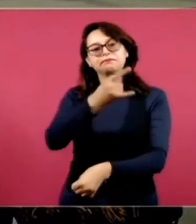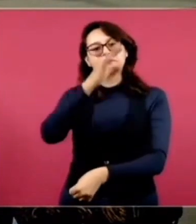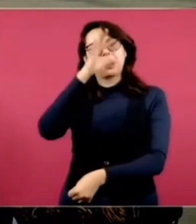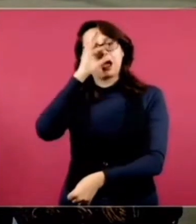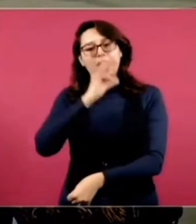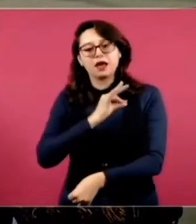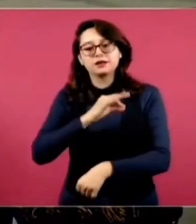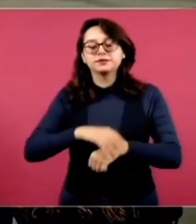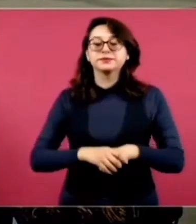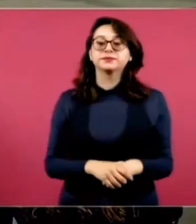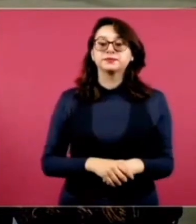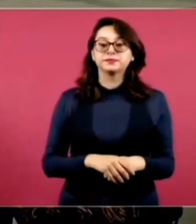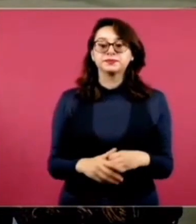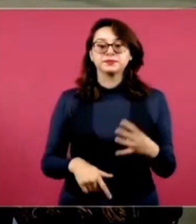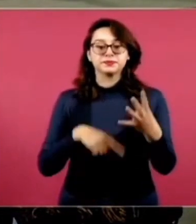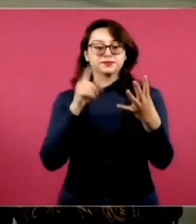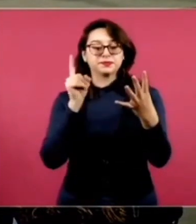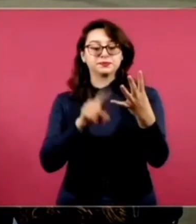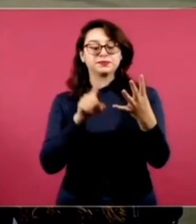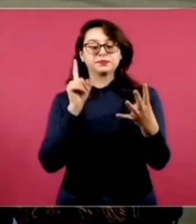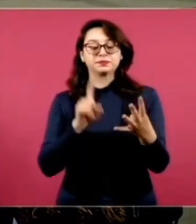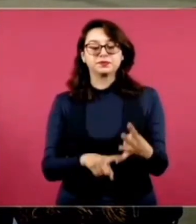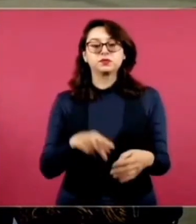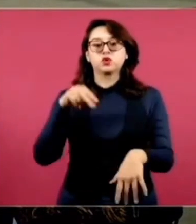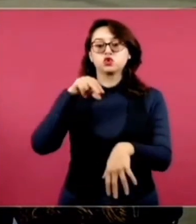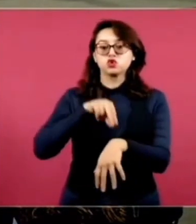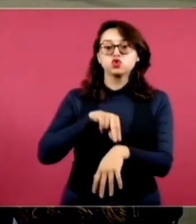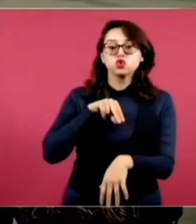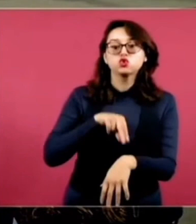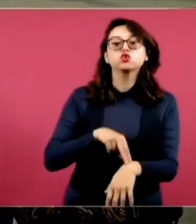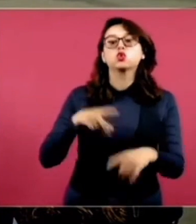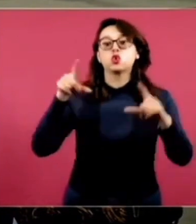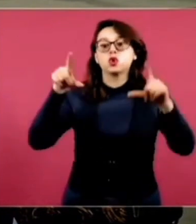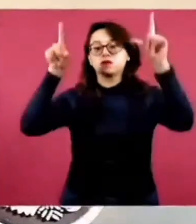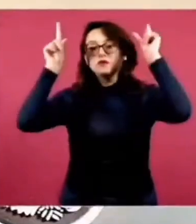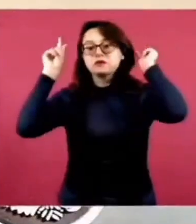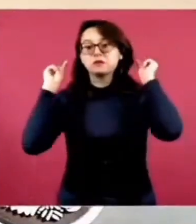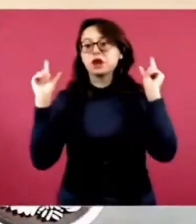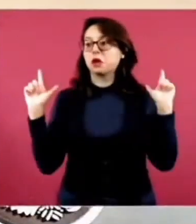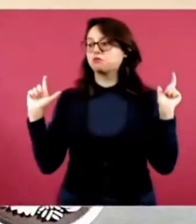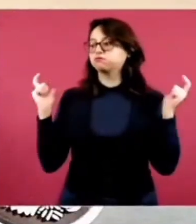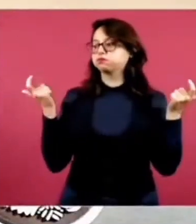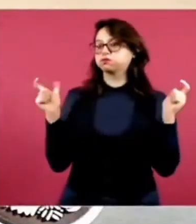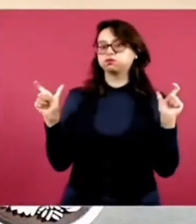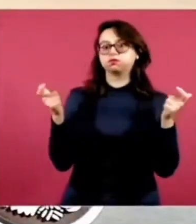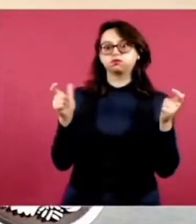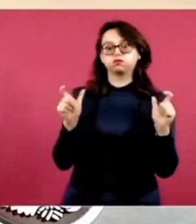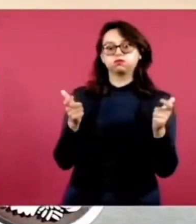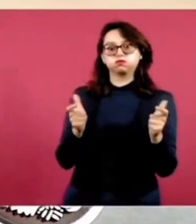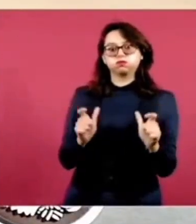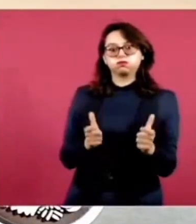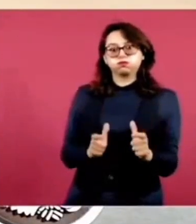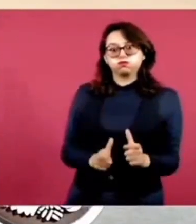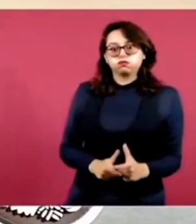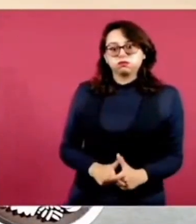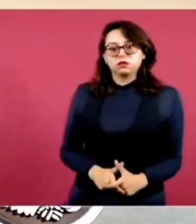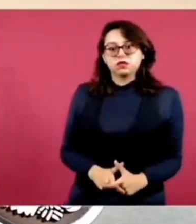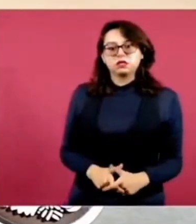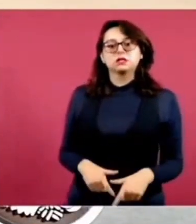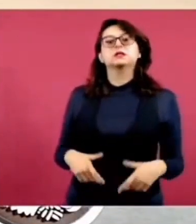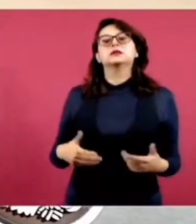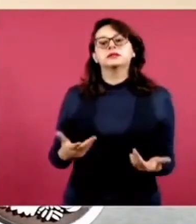desmantelamiento de la plantilla de médicos y enfermeras. La falta de médicos y enfermeras fue otro acto de